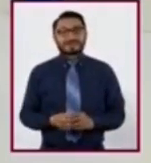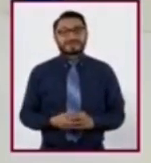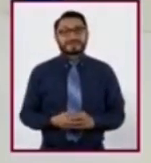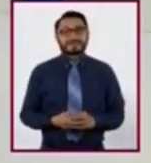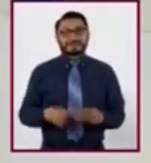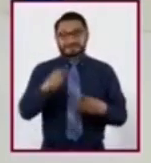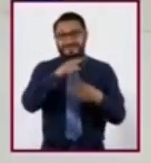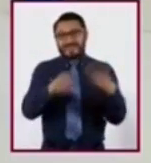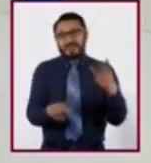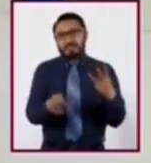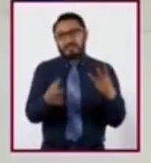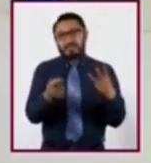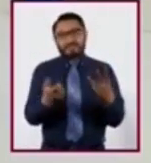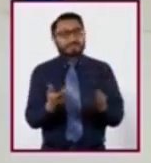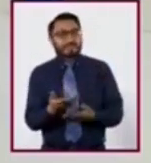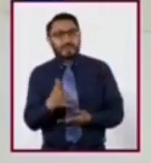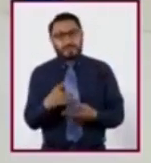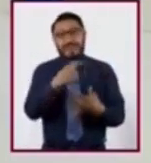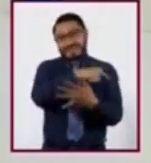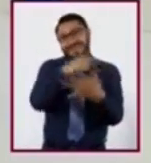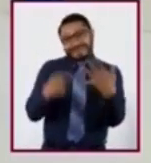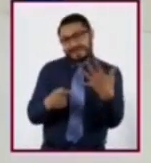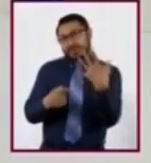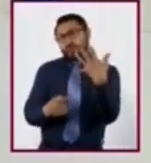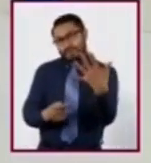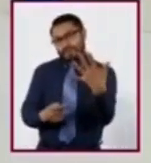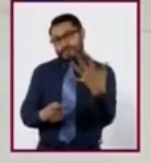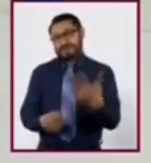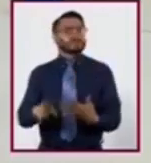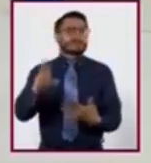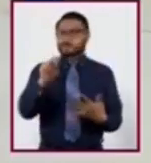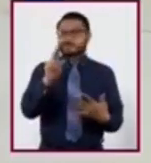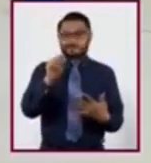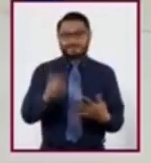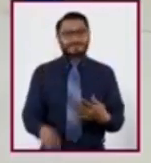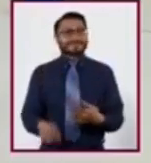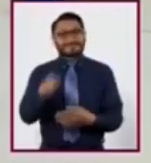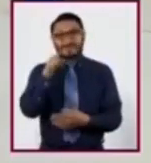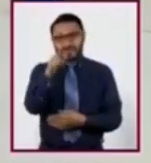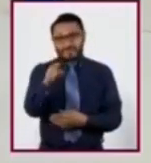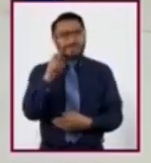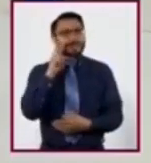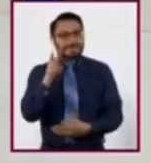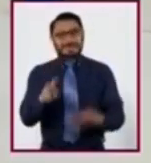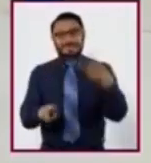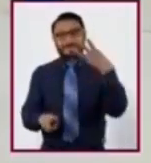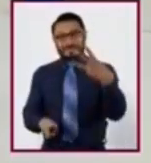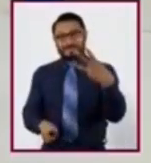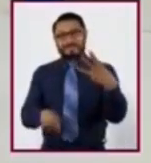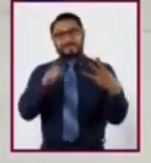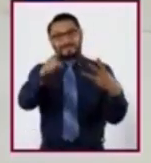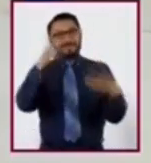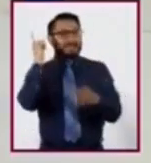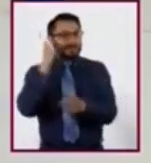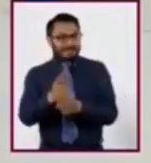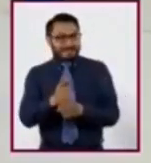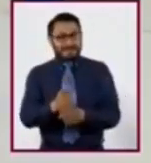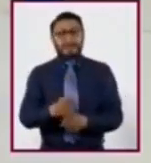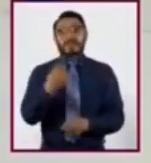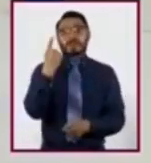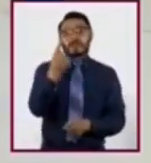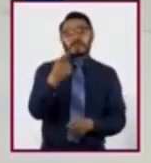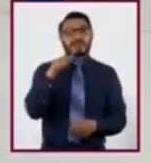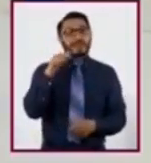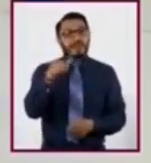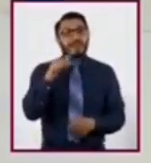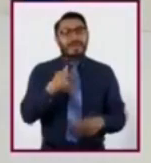poquitas, al menos cinco. No, vas a ver que tres son suficientes. Es uno de los 17